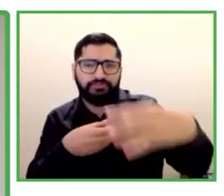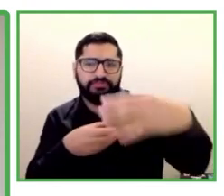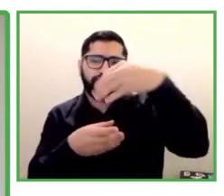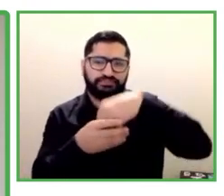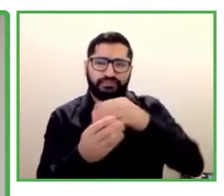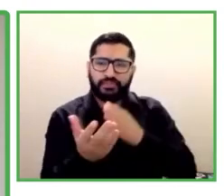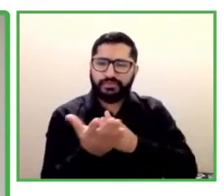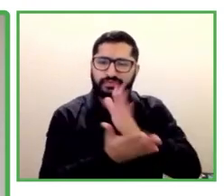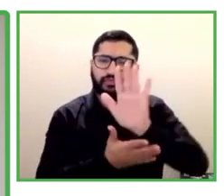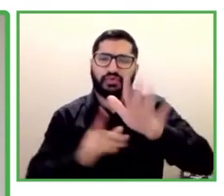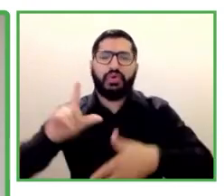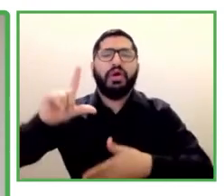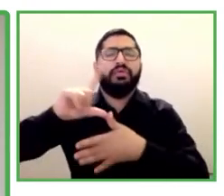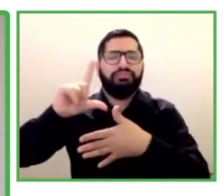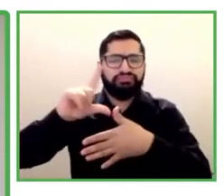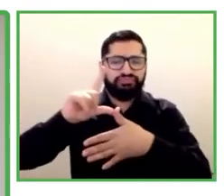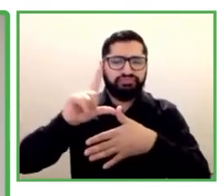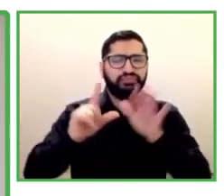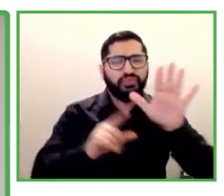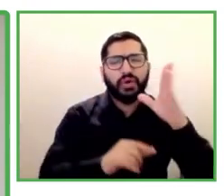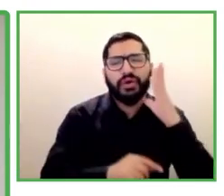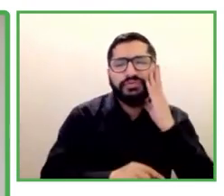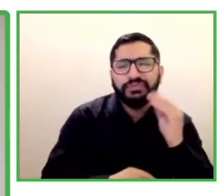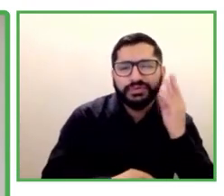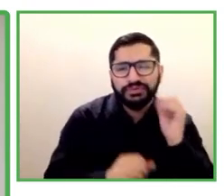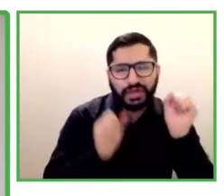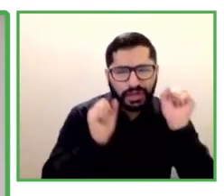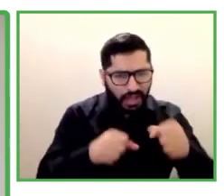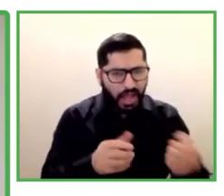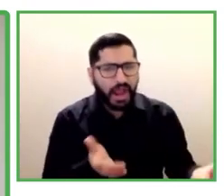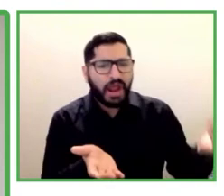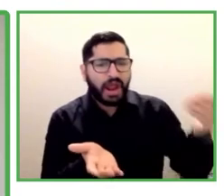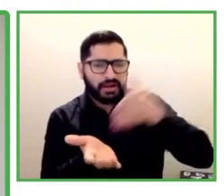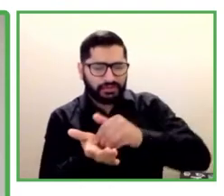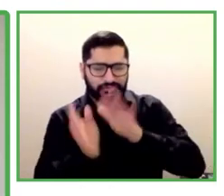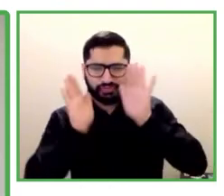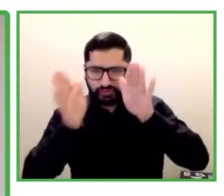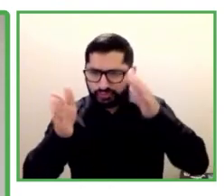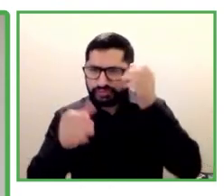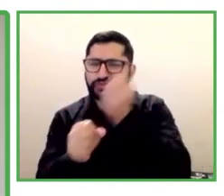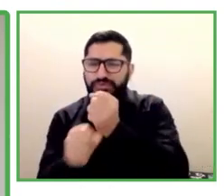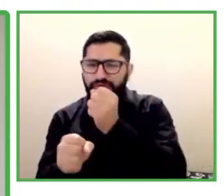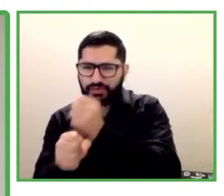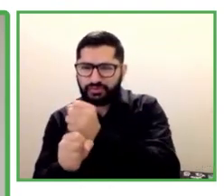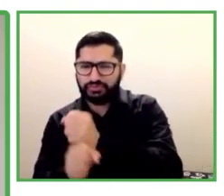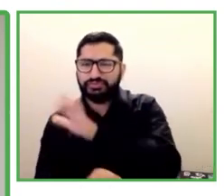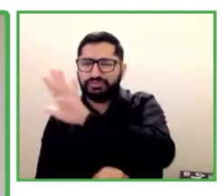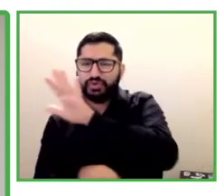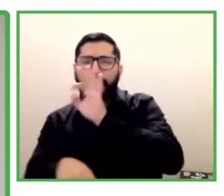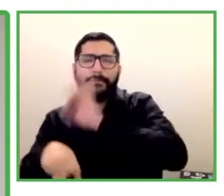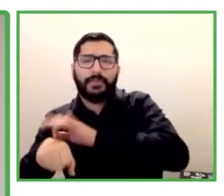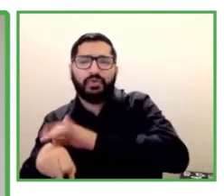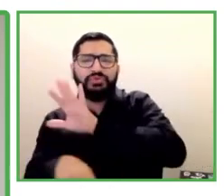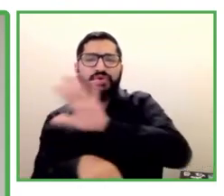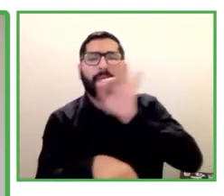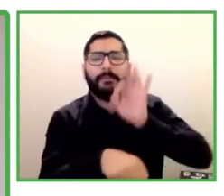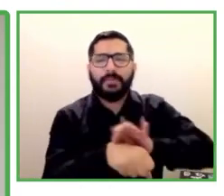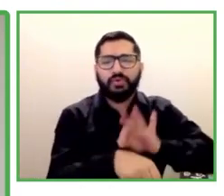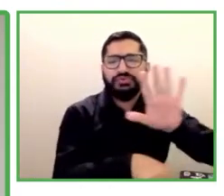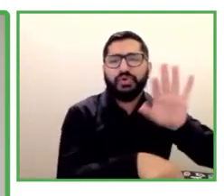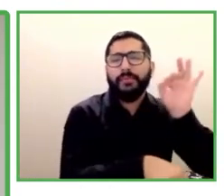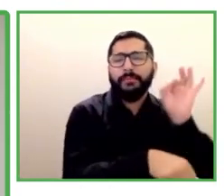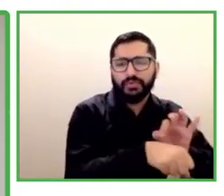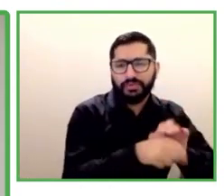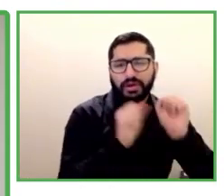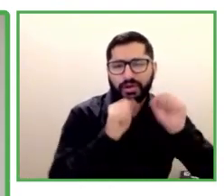necesidades en cinco minutos cada uno. Les invito a escucharles atentamente, tomar notas y considerar